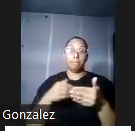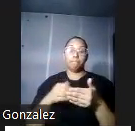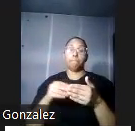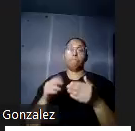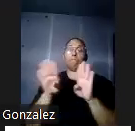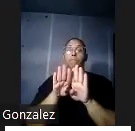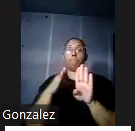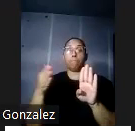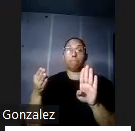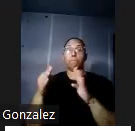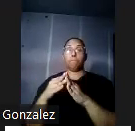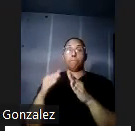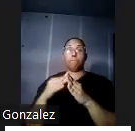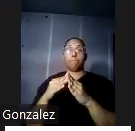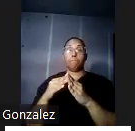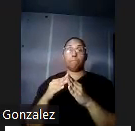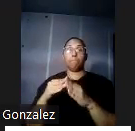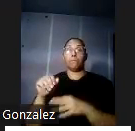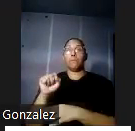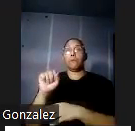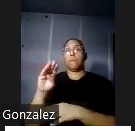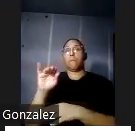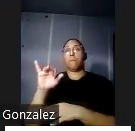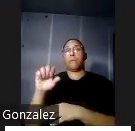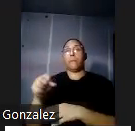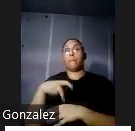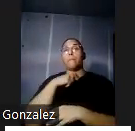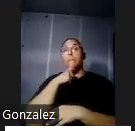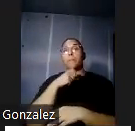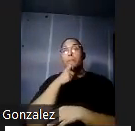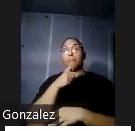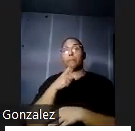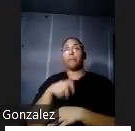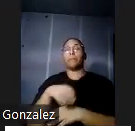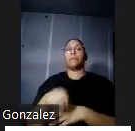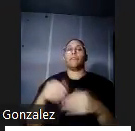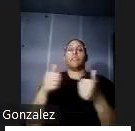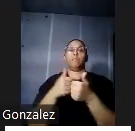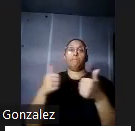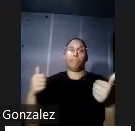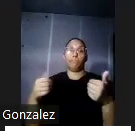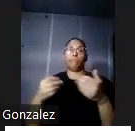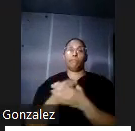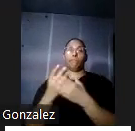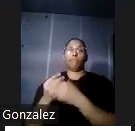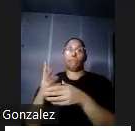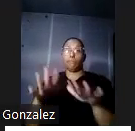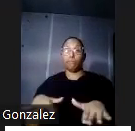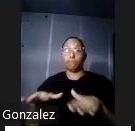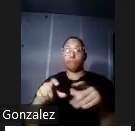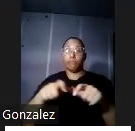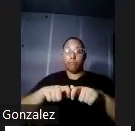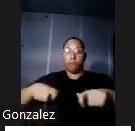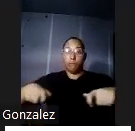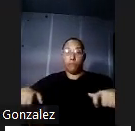propiedad una valla metálica decorada con pedestales de hormigón separa el jardín frontal de la acera pública una valla